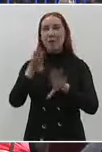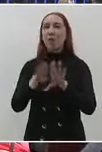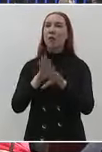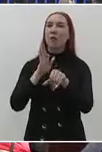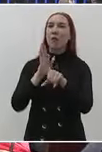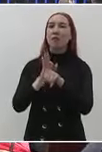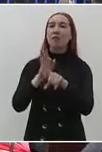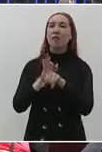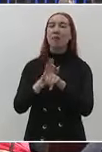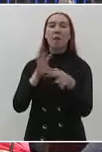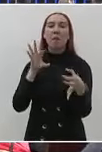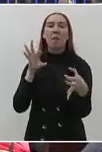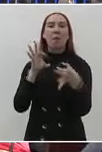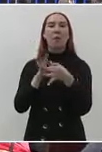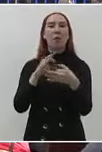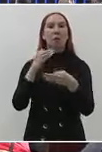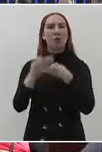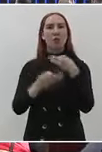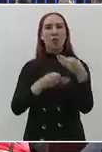que los flores magón